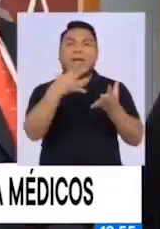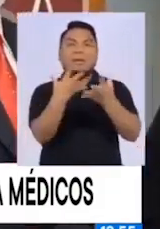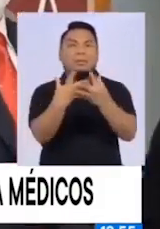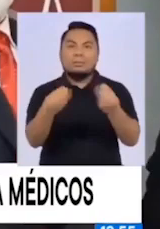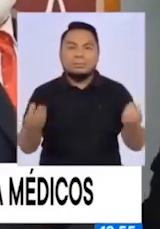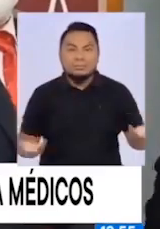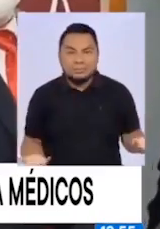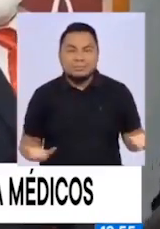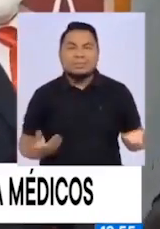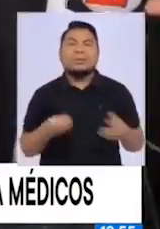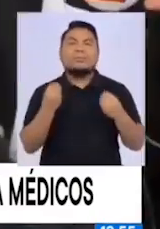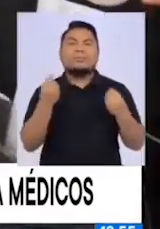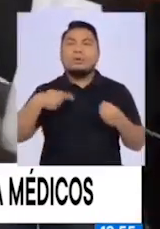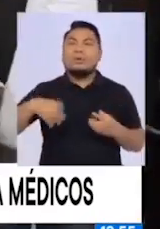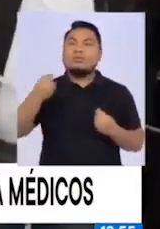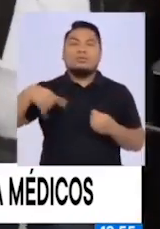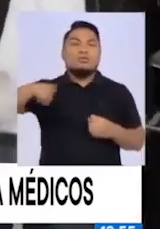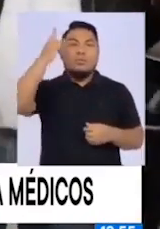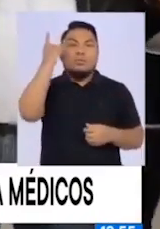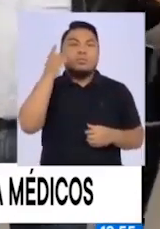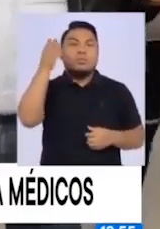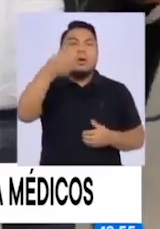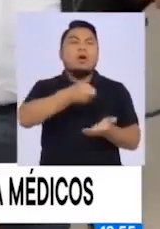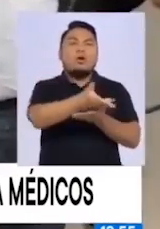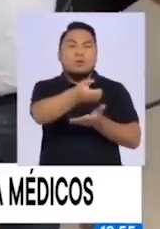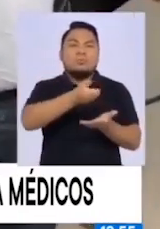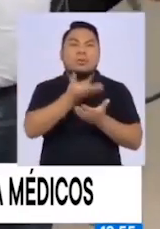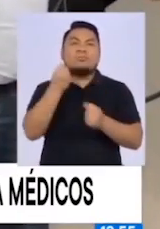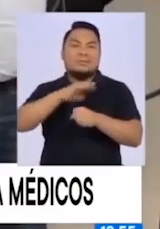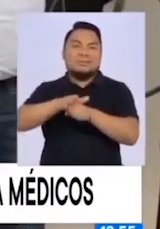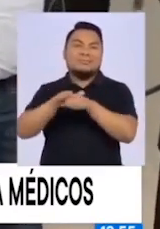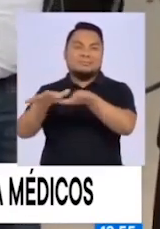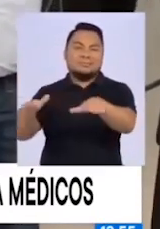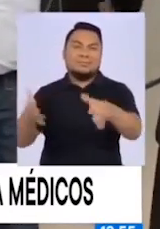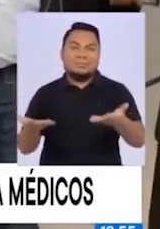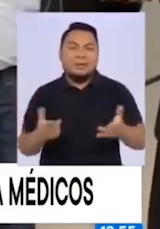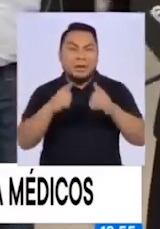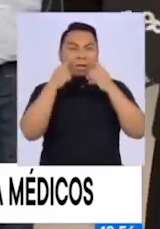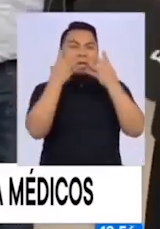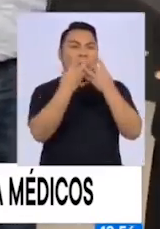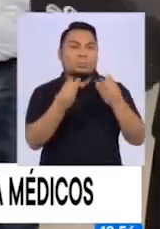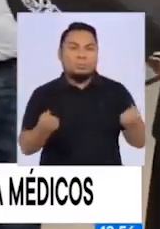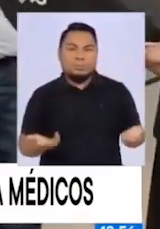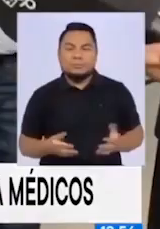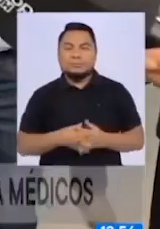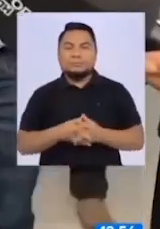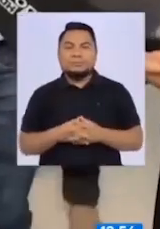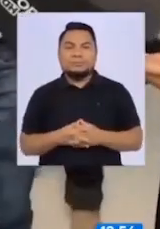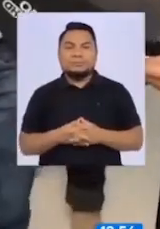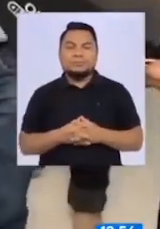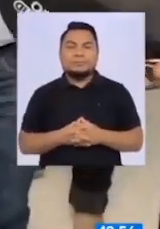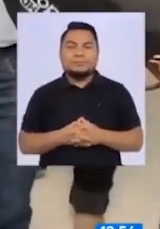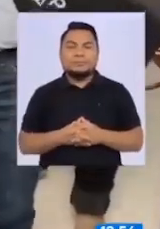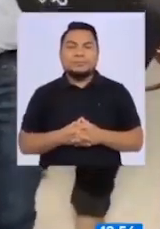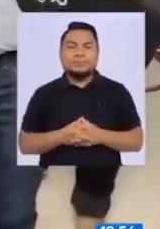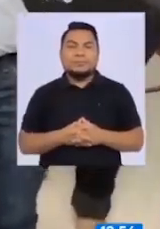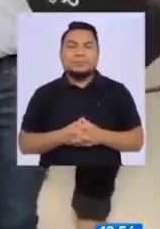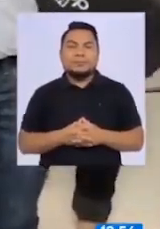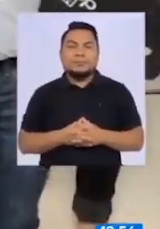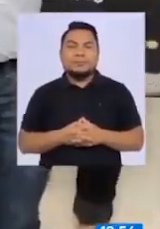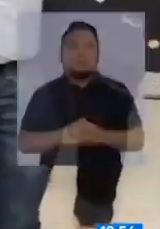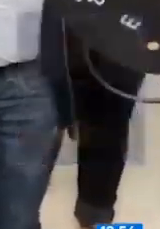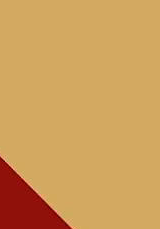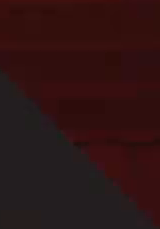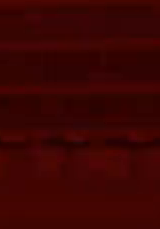agotadas debido a la alta demanda por la pandemia del nuevo coronavirus en el país. Todo con lejías simplemente